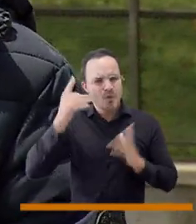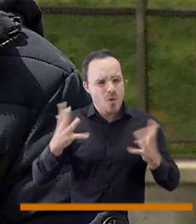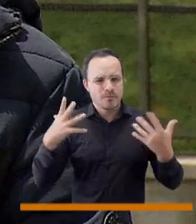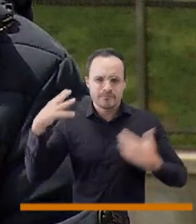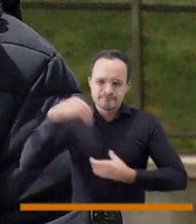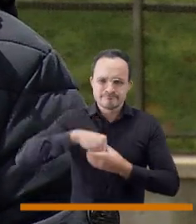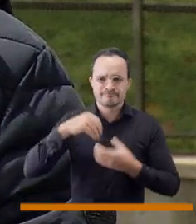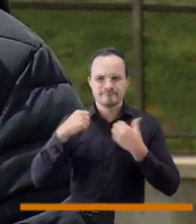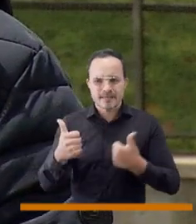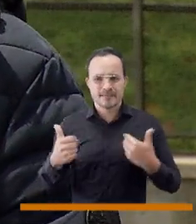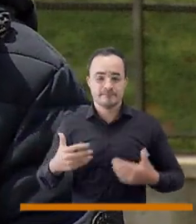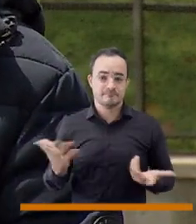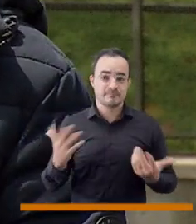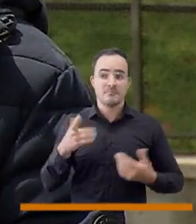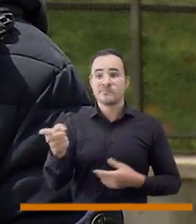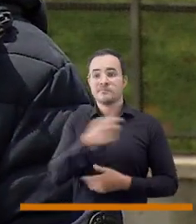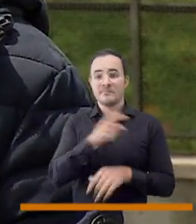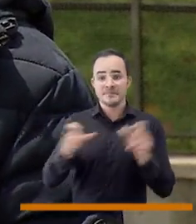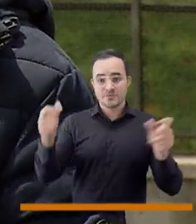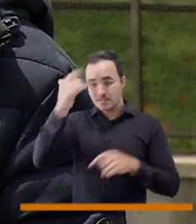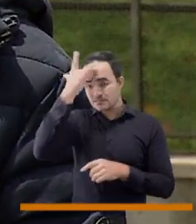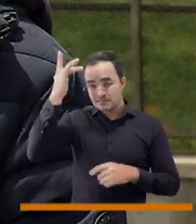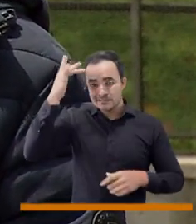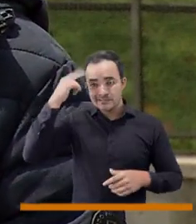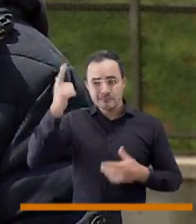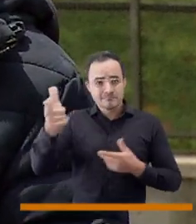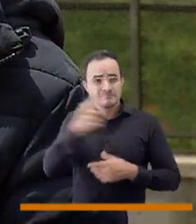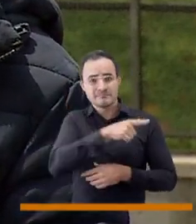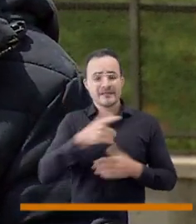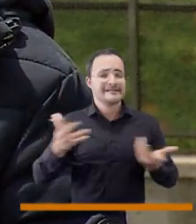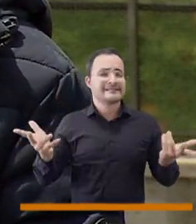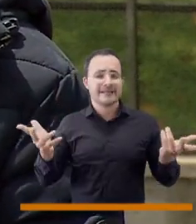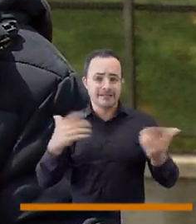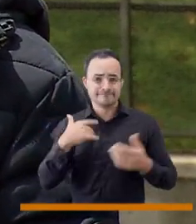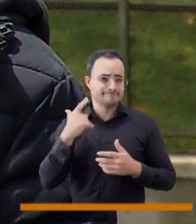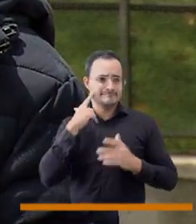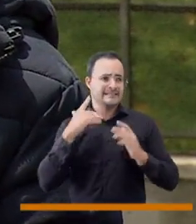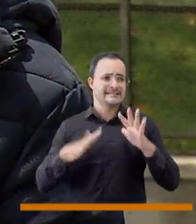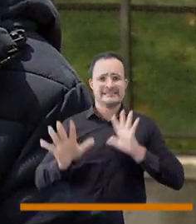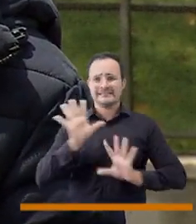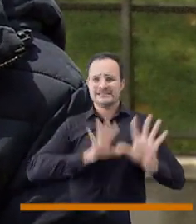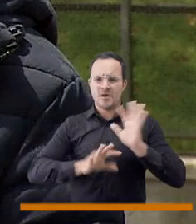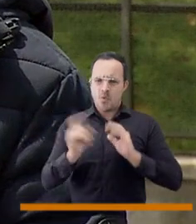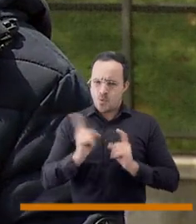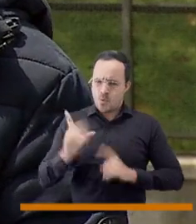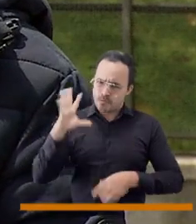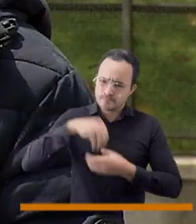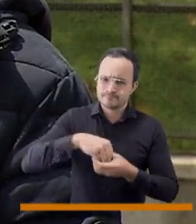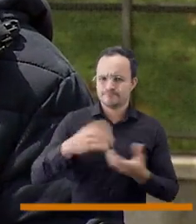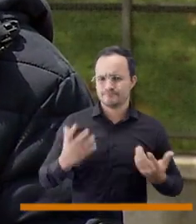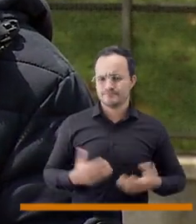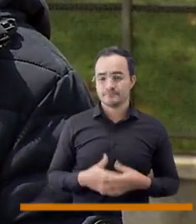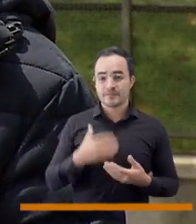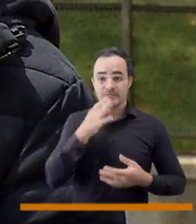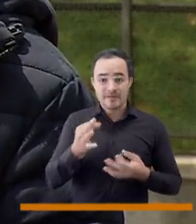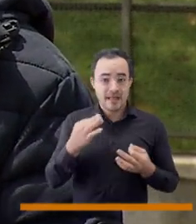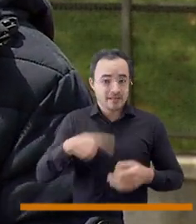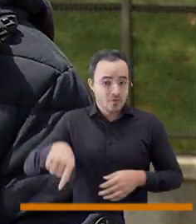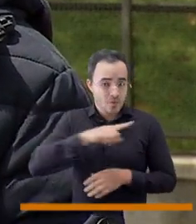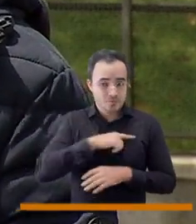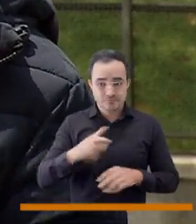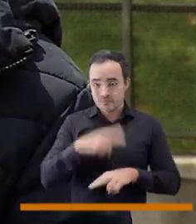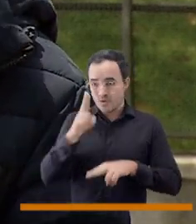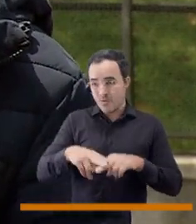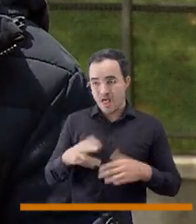es aportarle a eso que siempre hoy es aquí estamos hay que levantar la voz de las personas en condición mental estamos ahí no tenemos